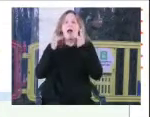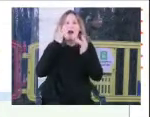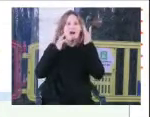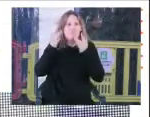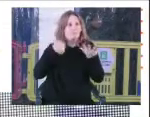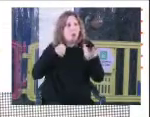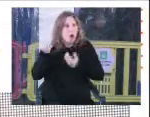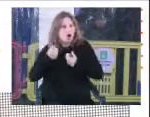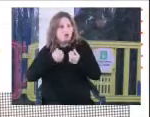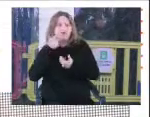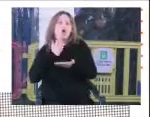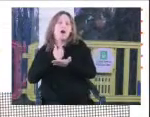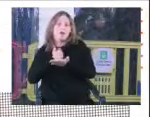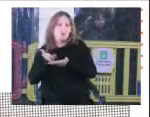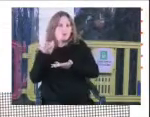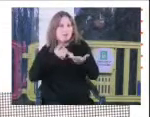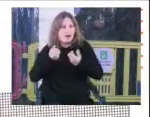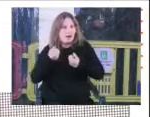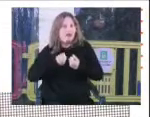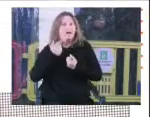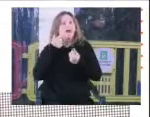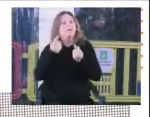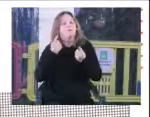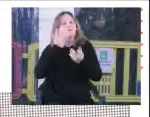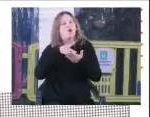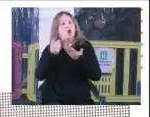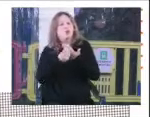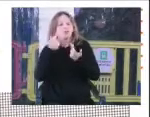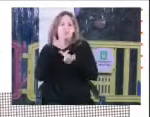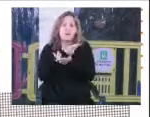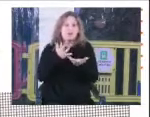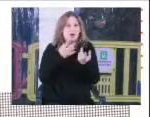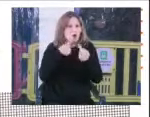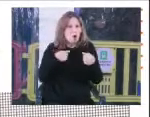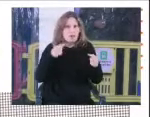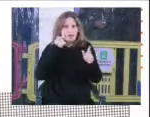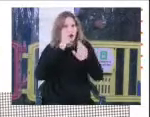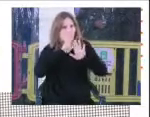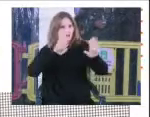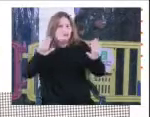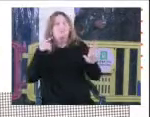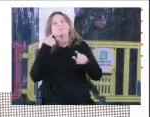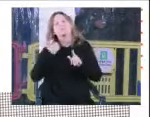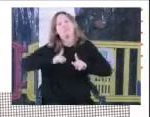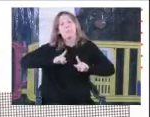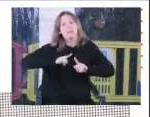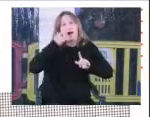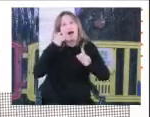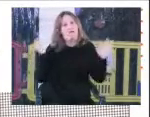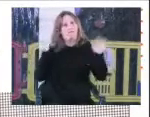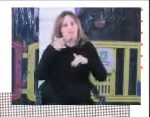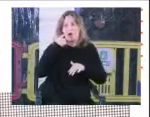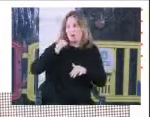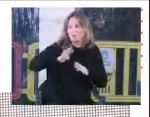colaborado con el proyecto de la muestra y bueno, los esperamos a todas